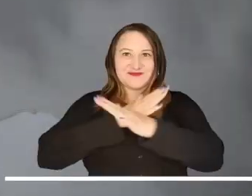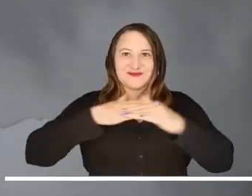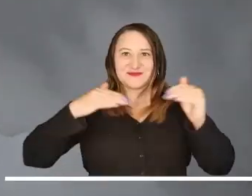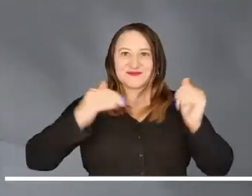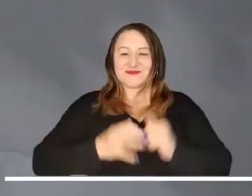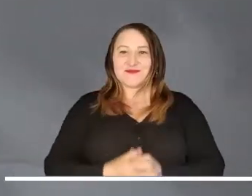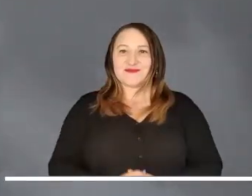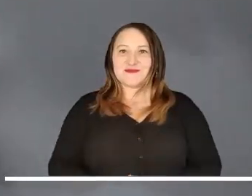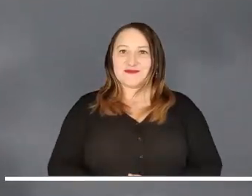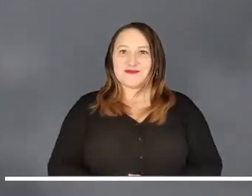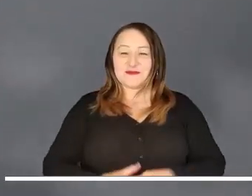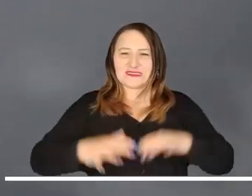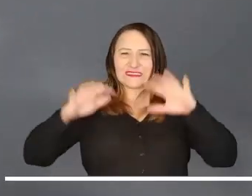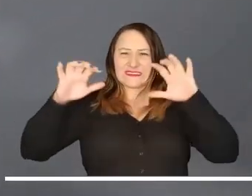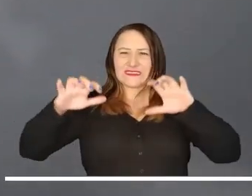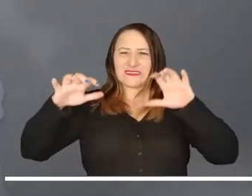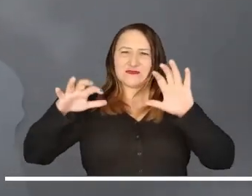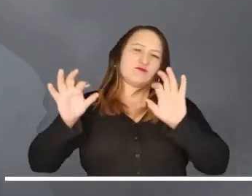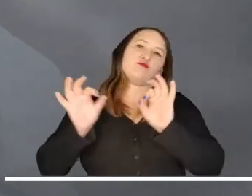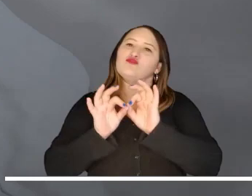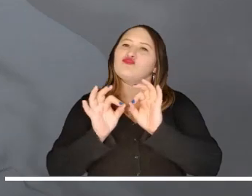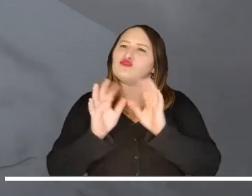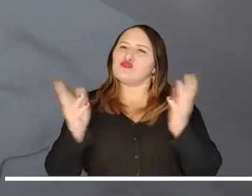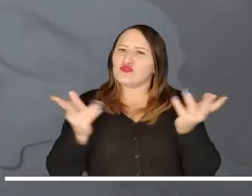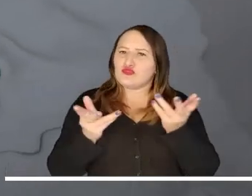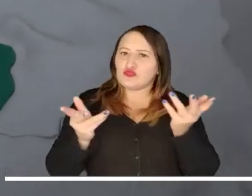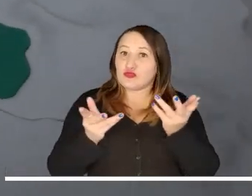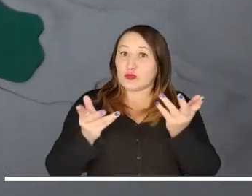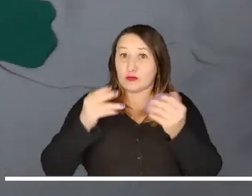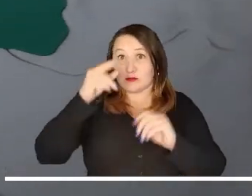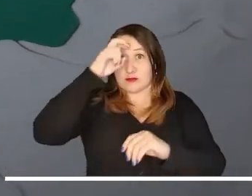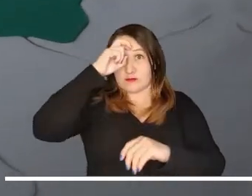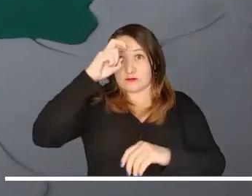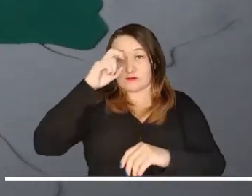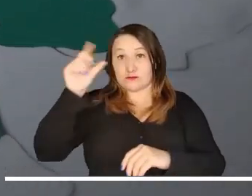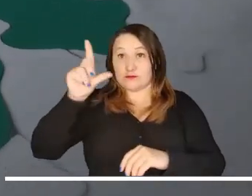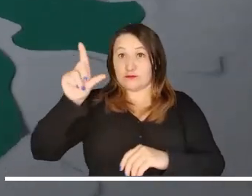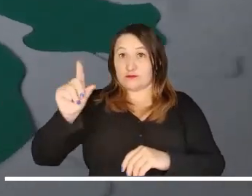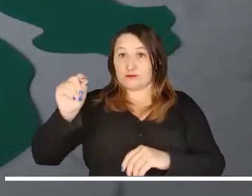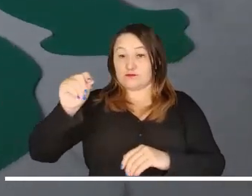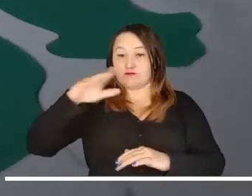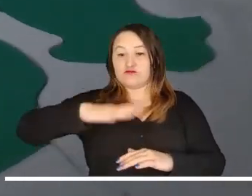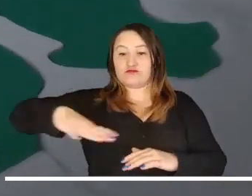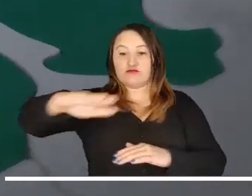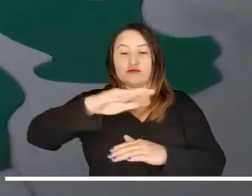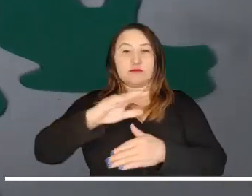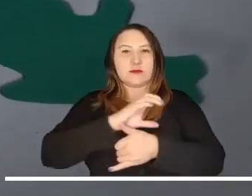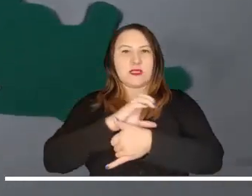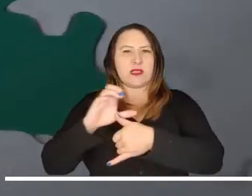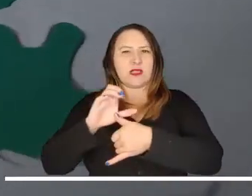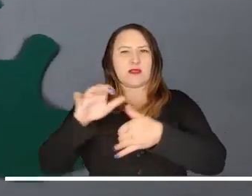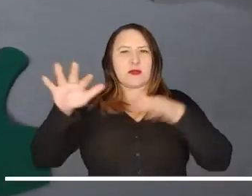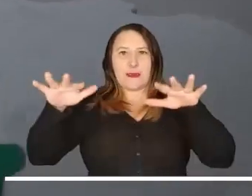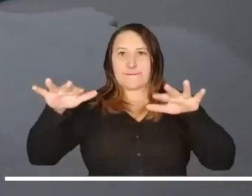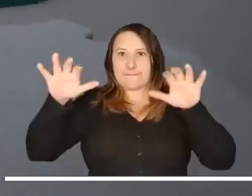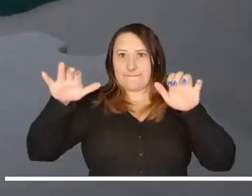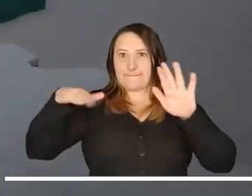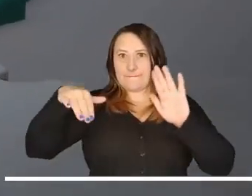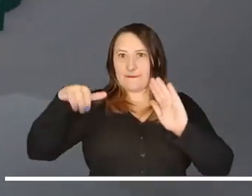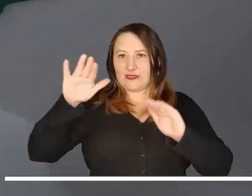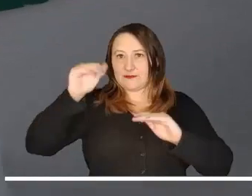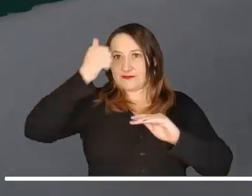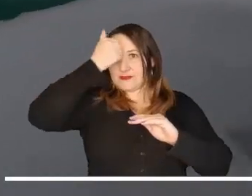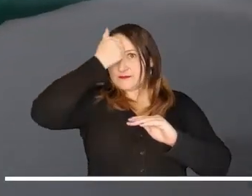menores se podrán notar en el norte de Cesar, en el resto del Caribe el tiempo seco será el protagonista de la noche.